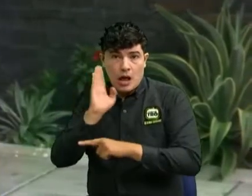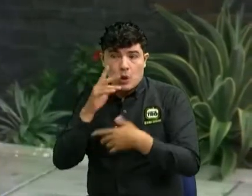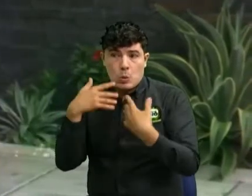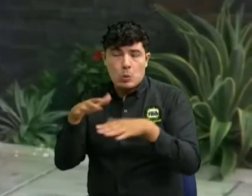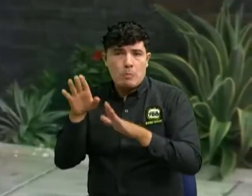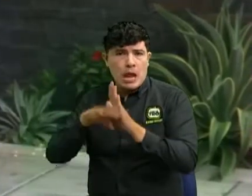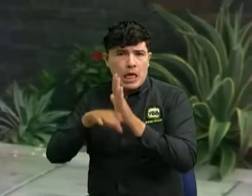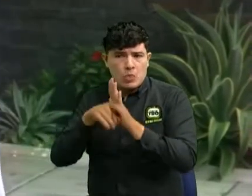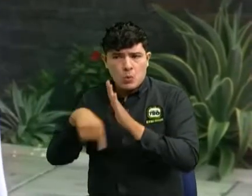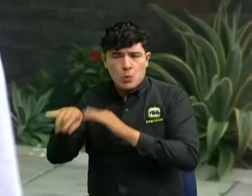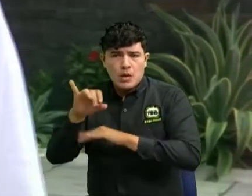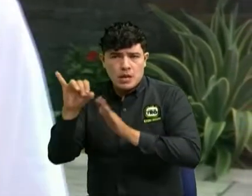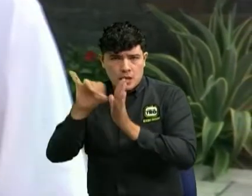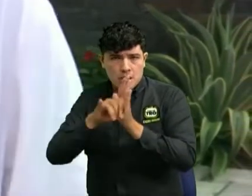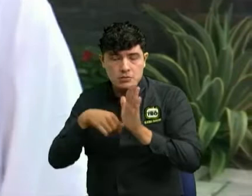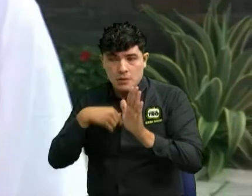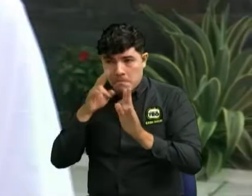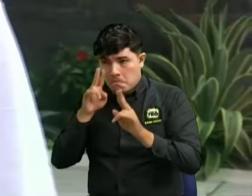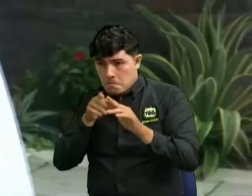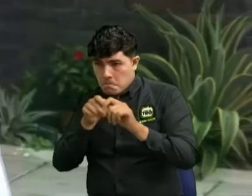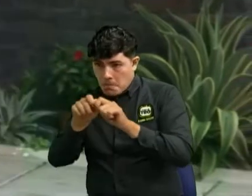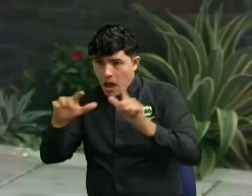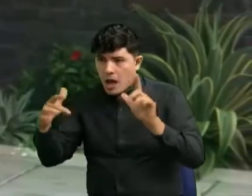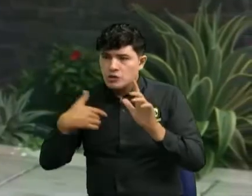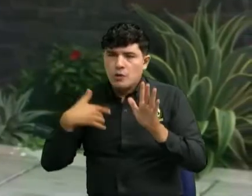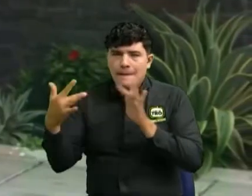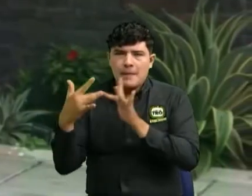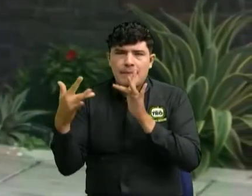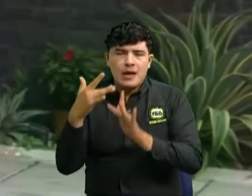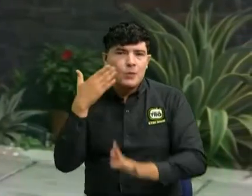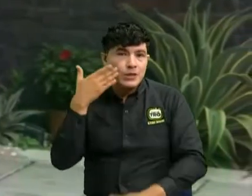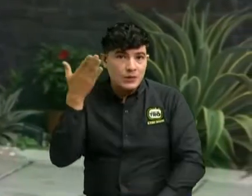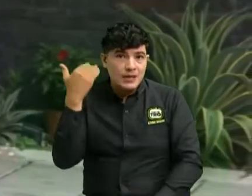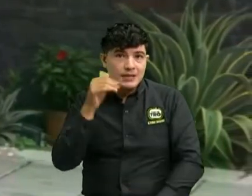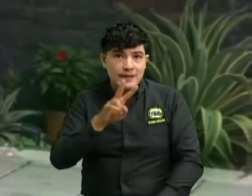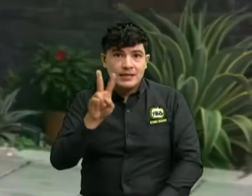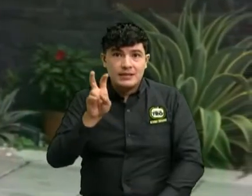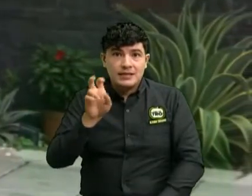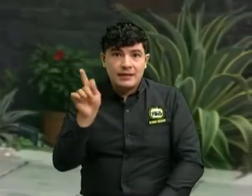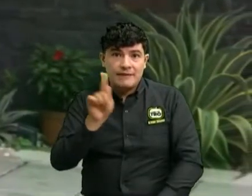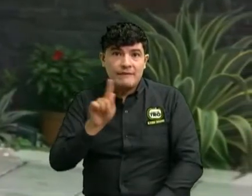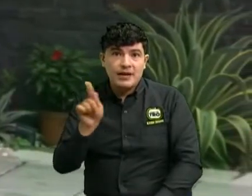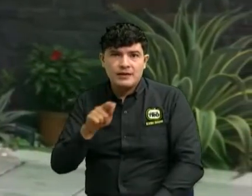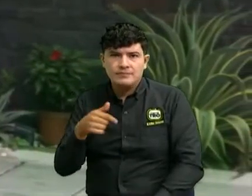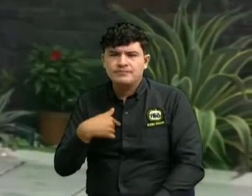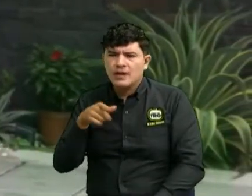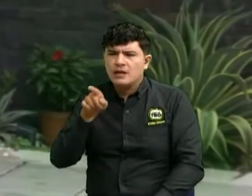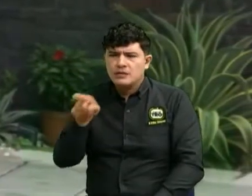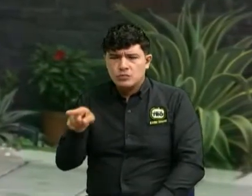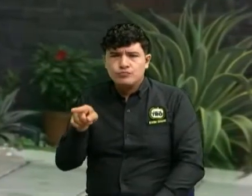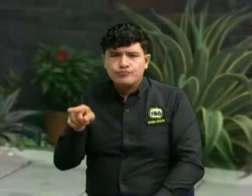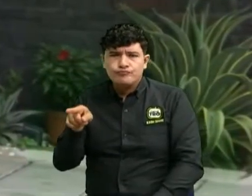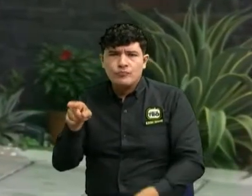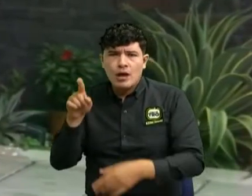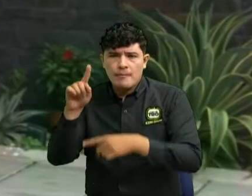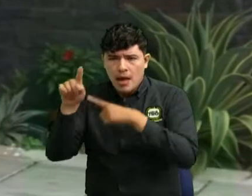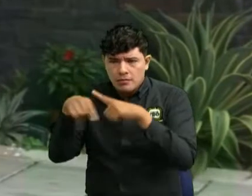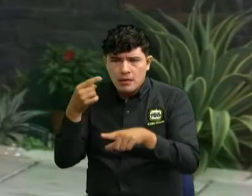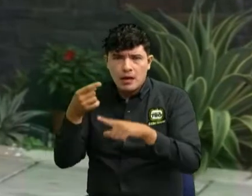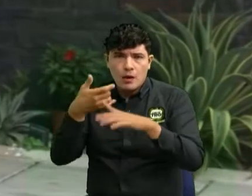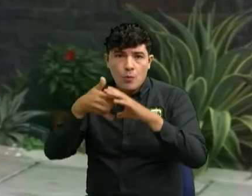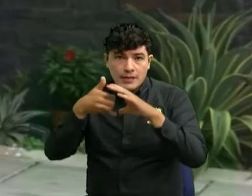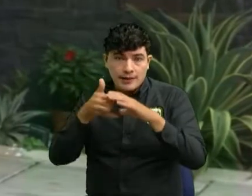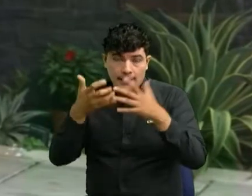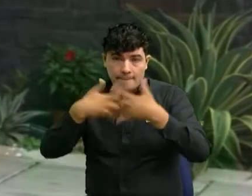a la cual accedí con la cual tuve contacto el 27 de febrero esta página me envía un número de whatsapp supuestamente empresarial